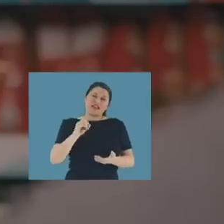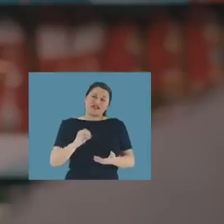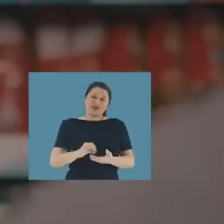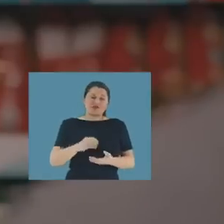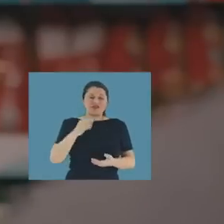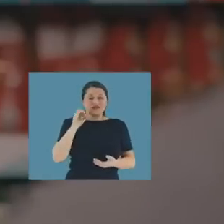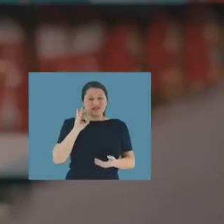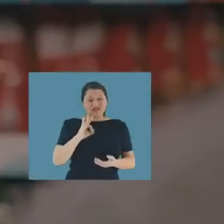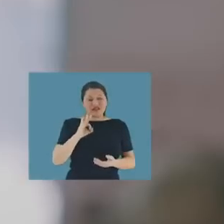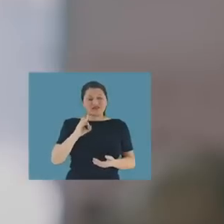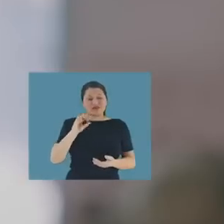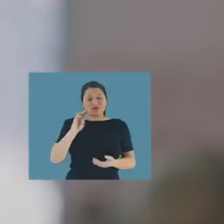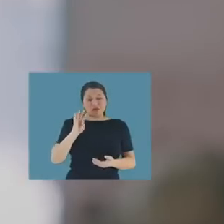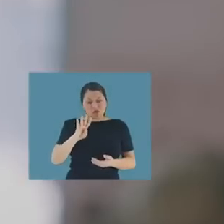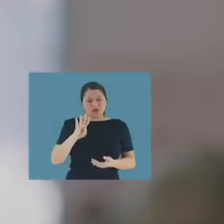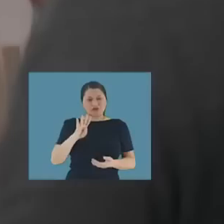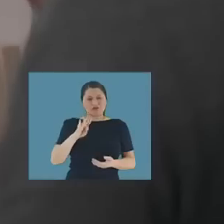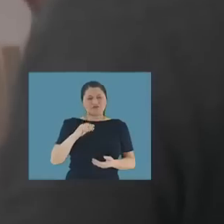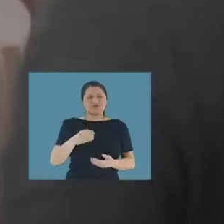3.500.